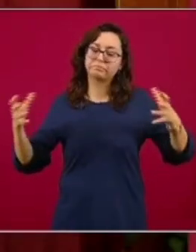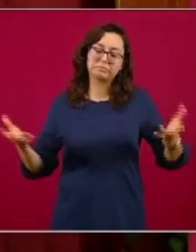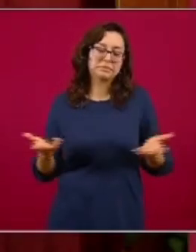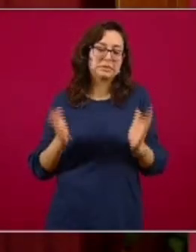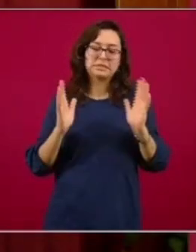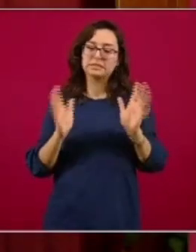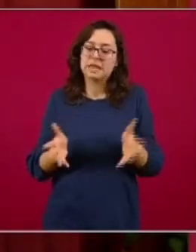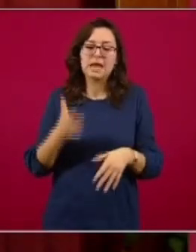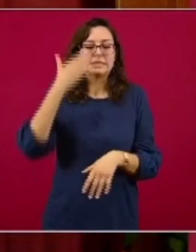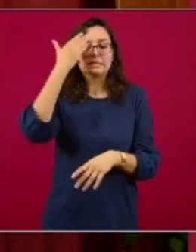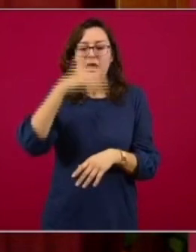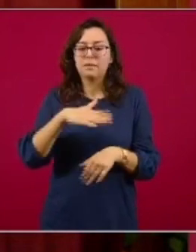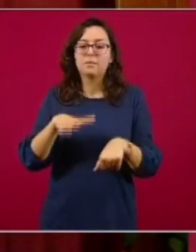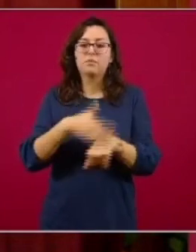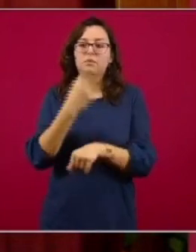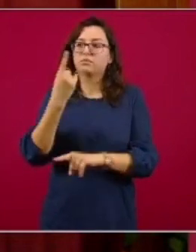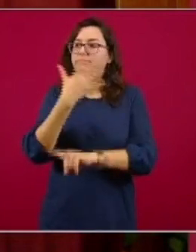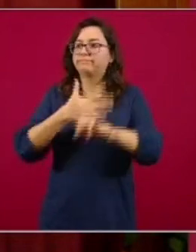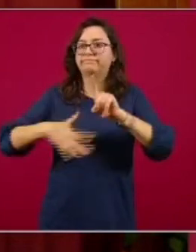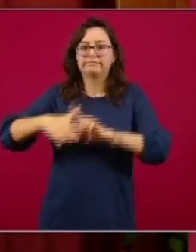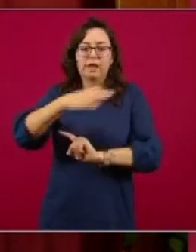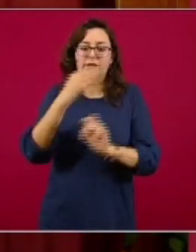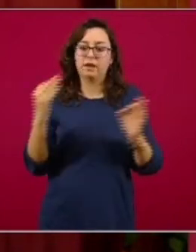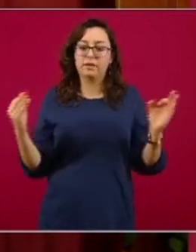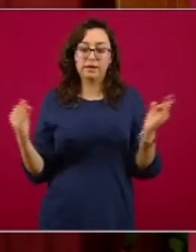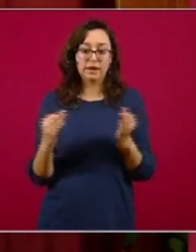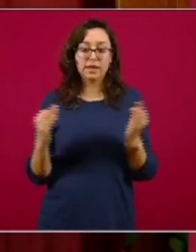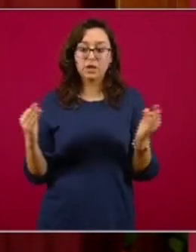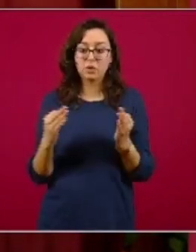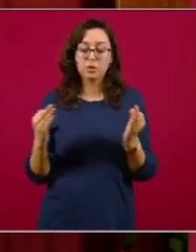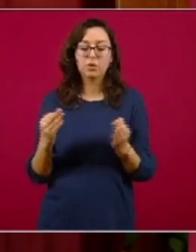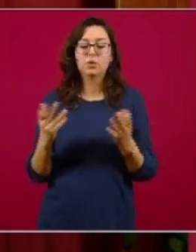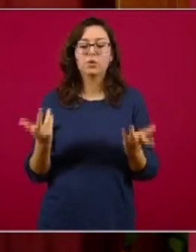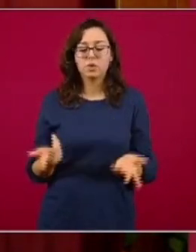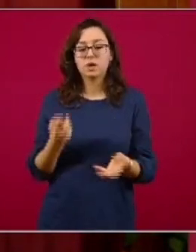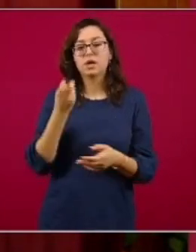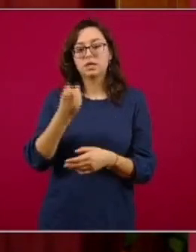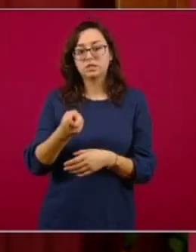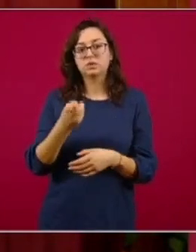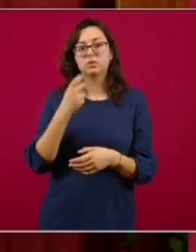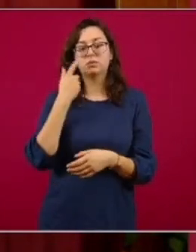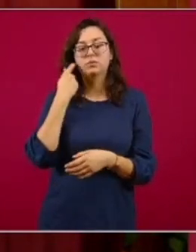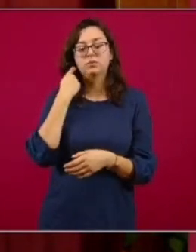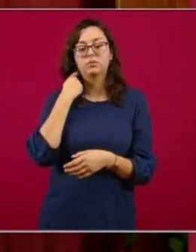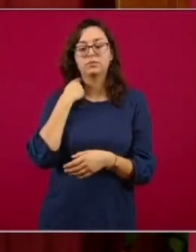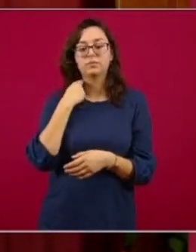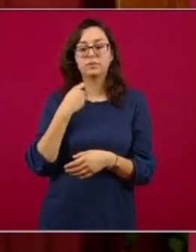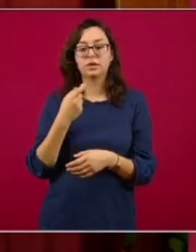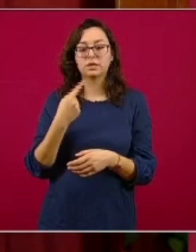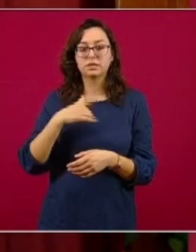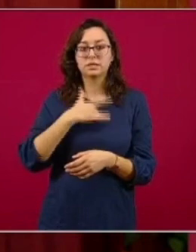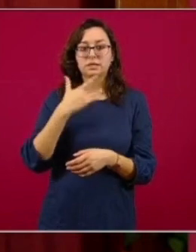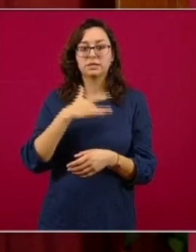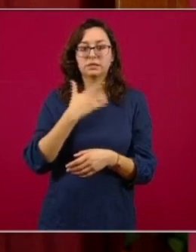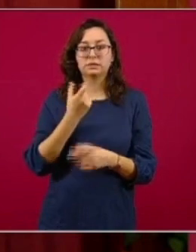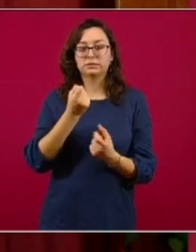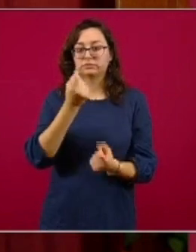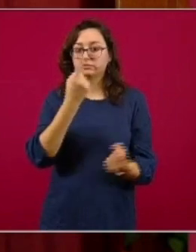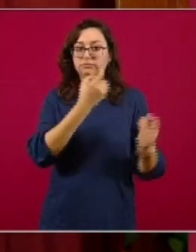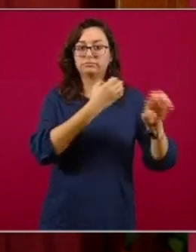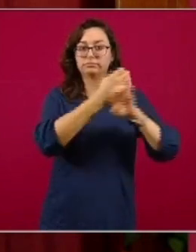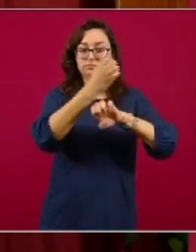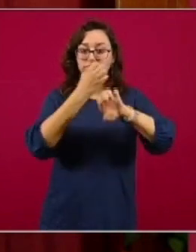por las condiciones ambientales propicias. Esto lo estamos viendo ya de manera importante, sobre todo en algunas entidades